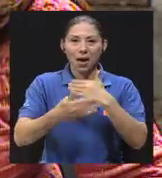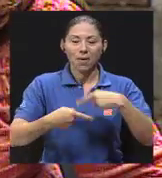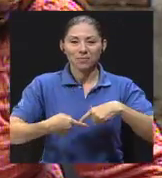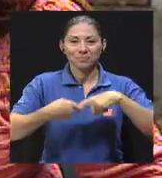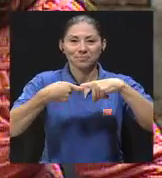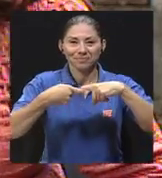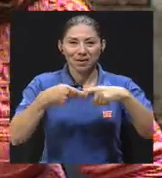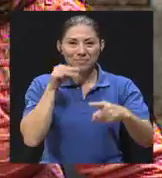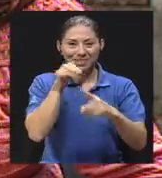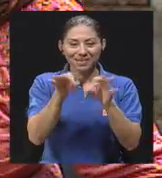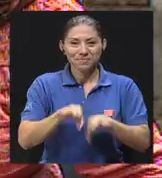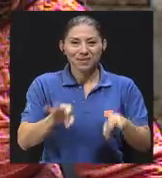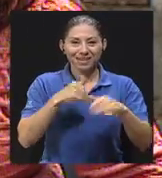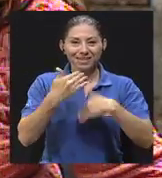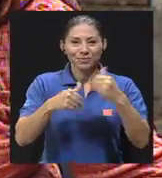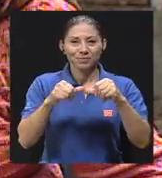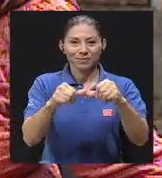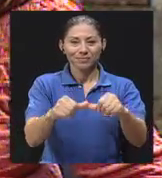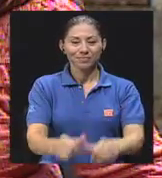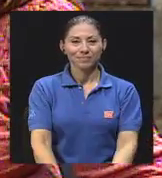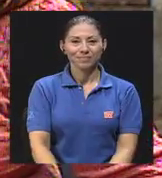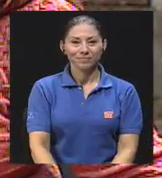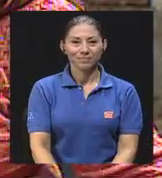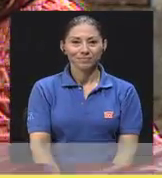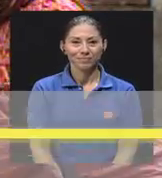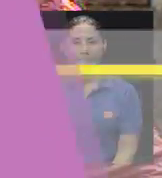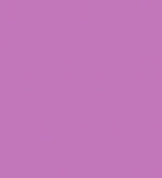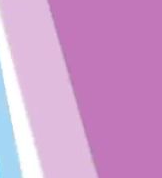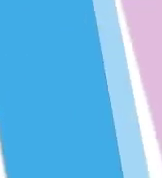a una pausa, mensajes importantes, y ya regresamos.